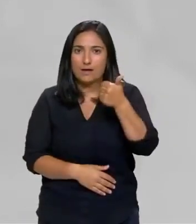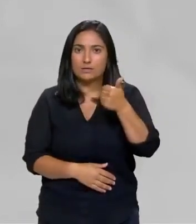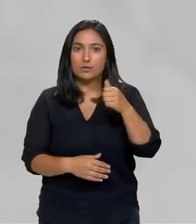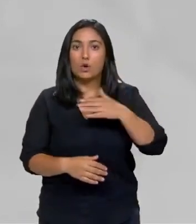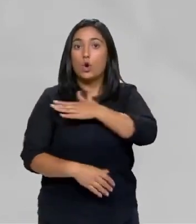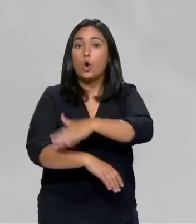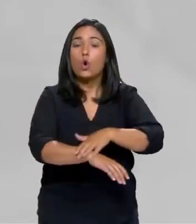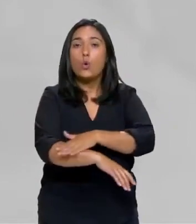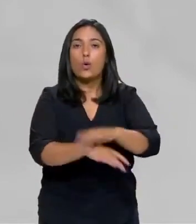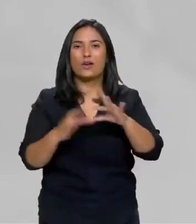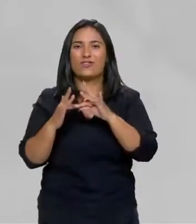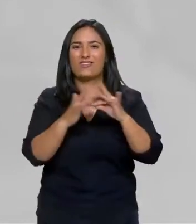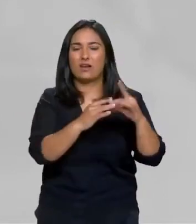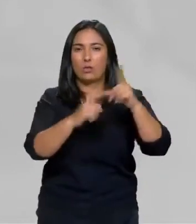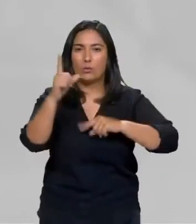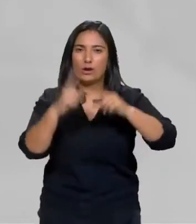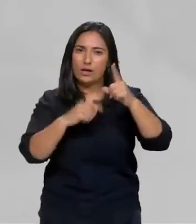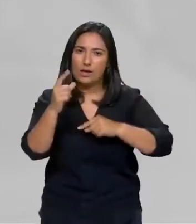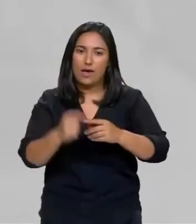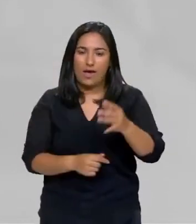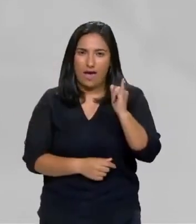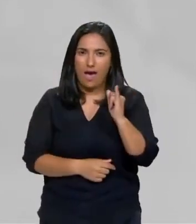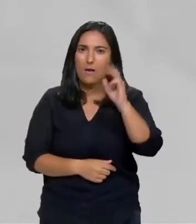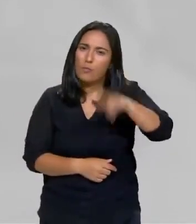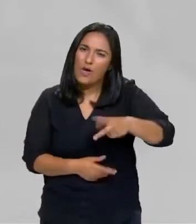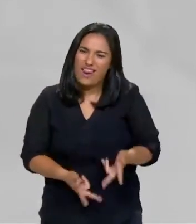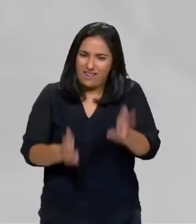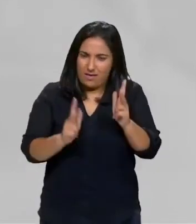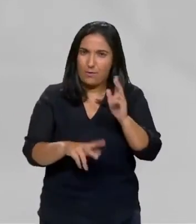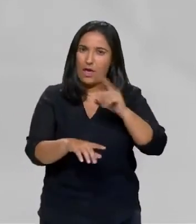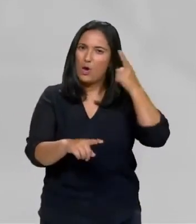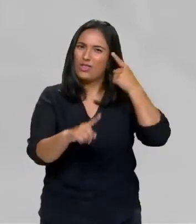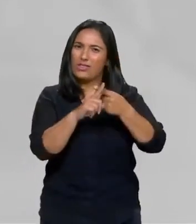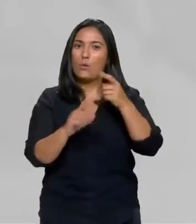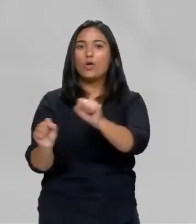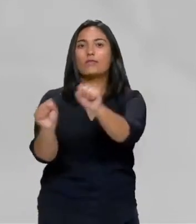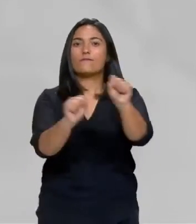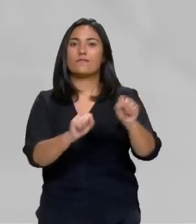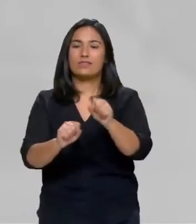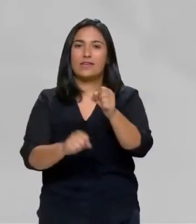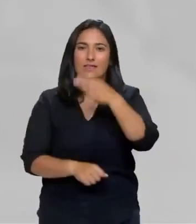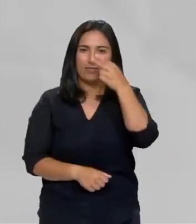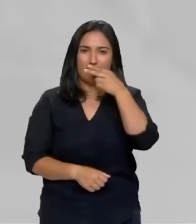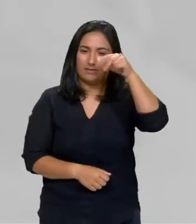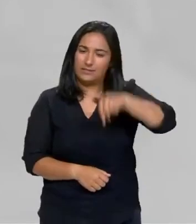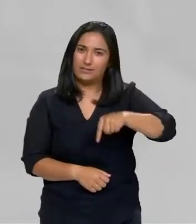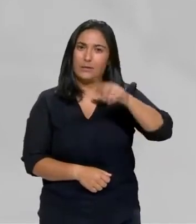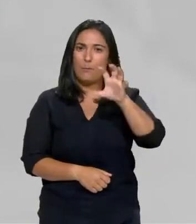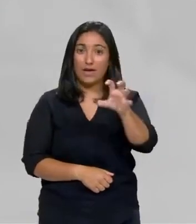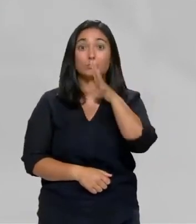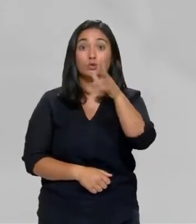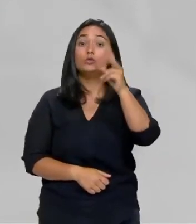polo BNG que teña as mans libres para defender os intereses deste país. Porque isto é o que necesitamos os galegos e as galegas. Graziñas. Graziñas. Graziñas.